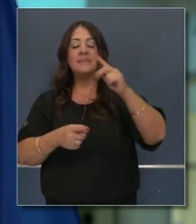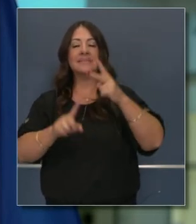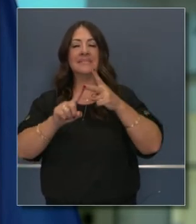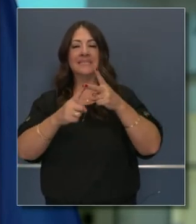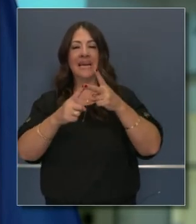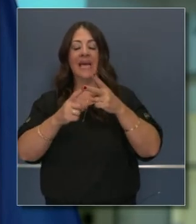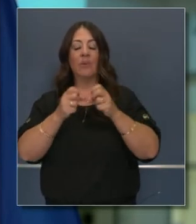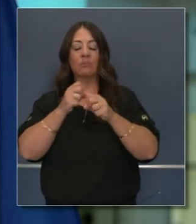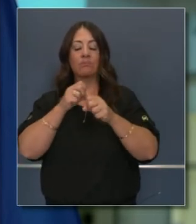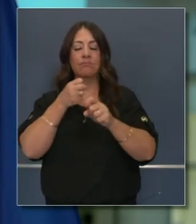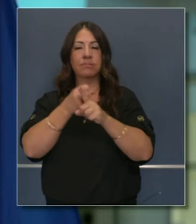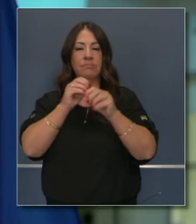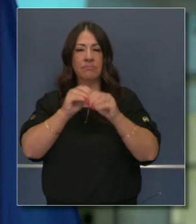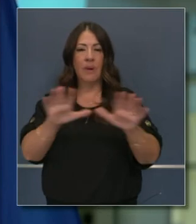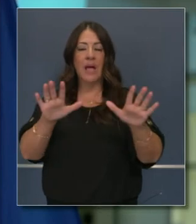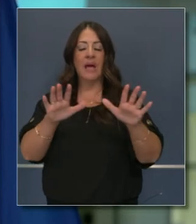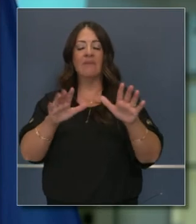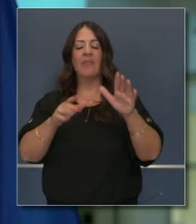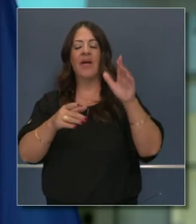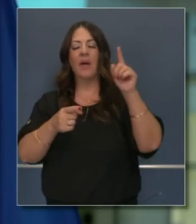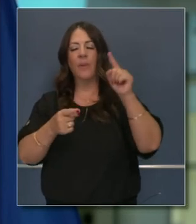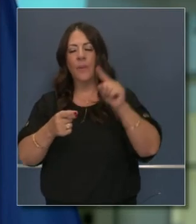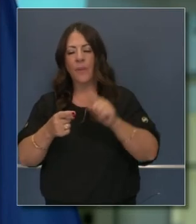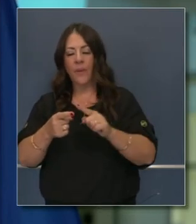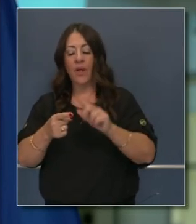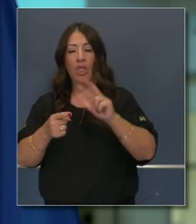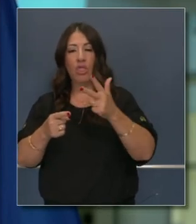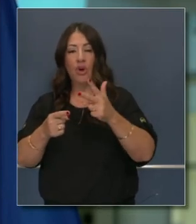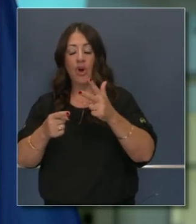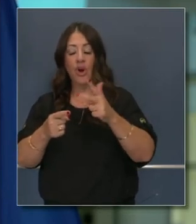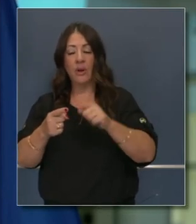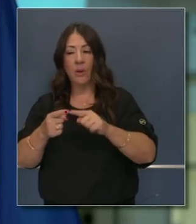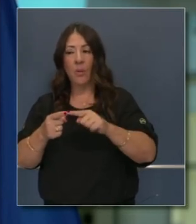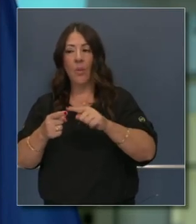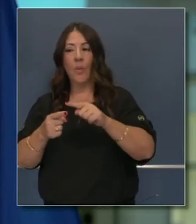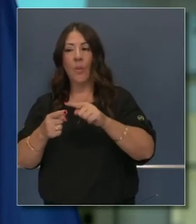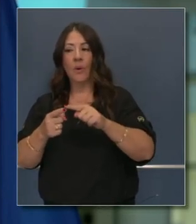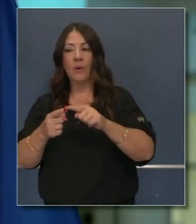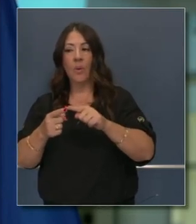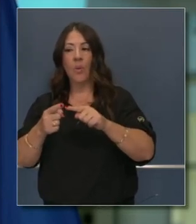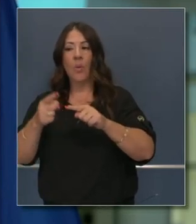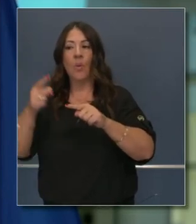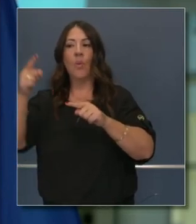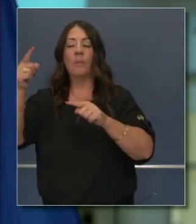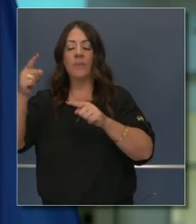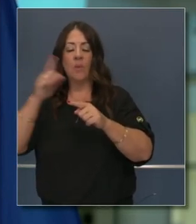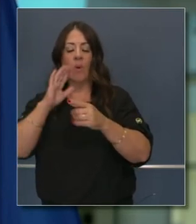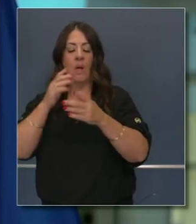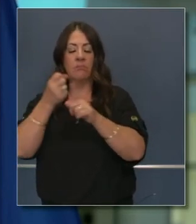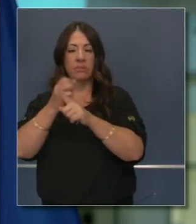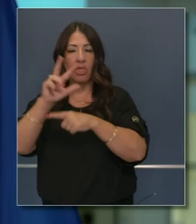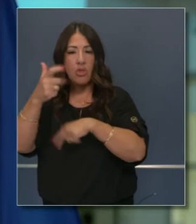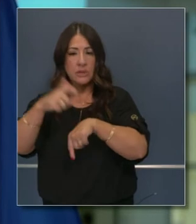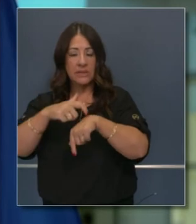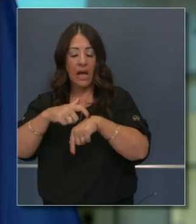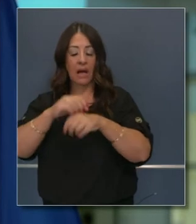auge en otros estados, pero no todavía en California. Ahora lo que me pregunto